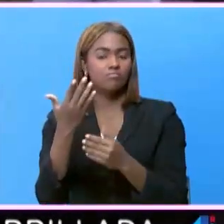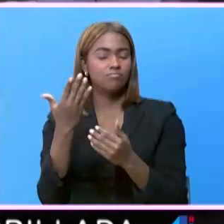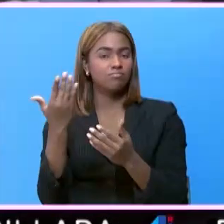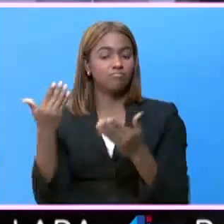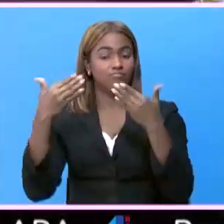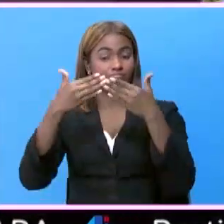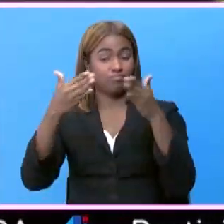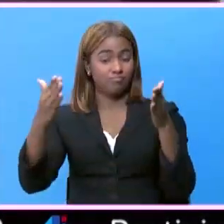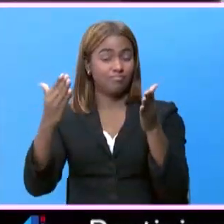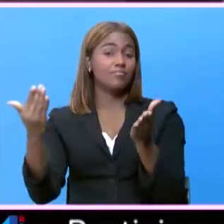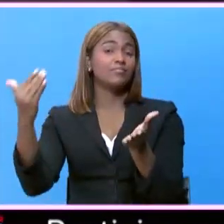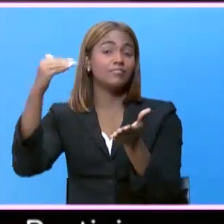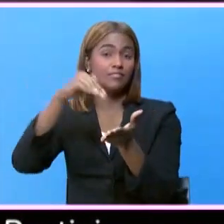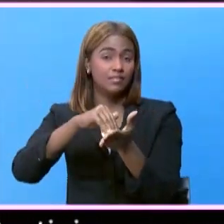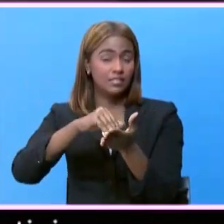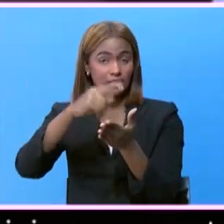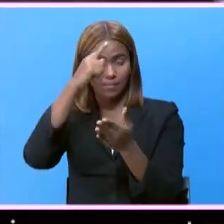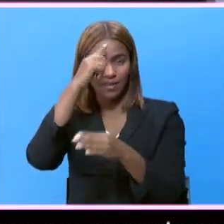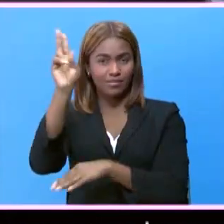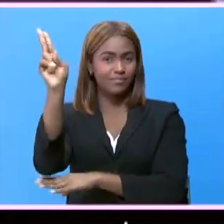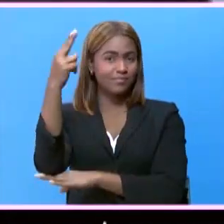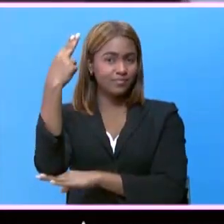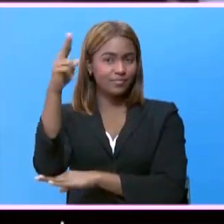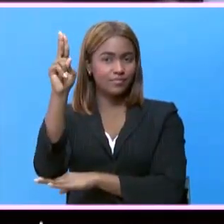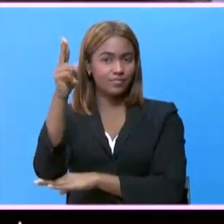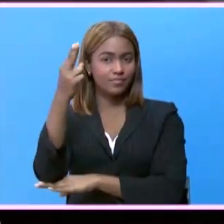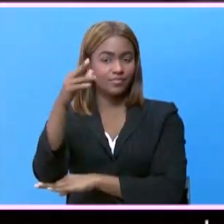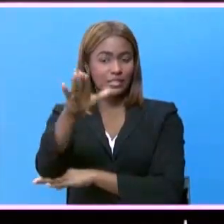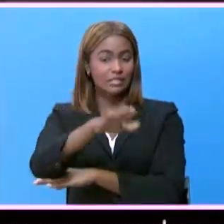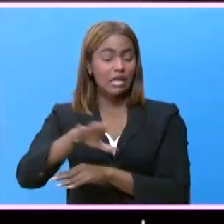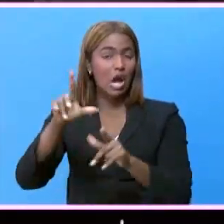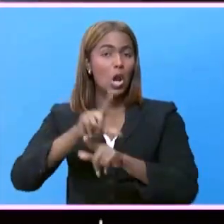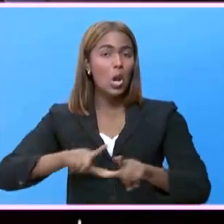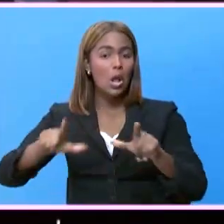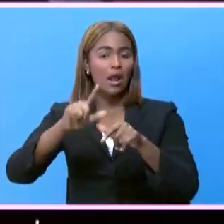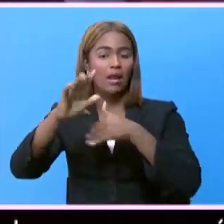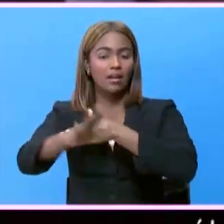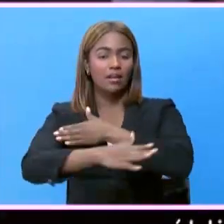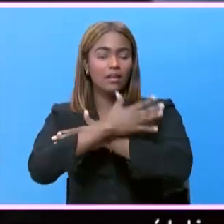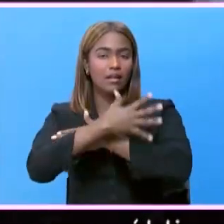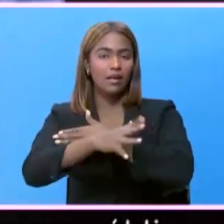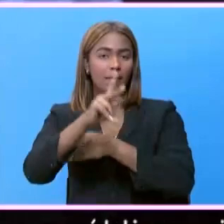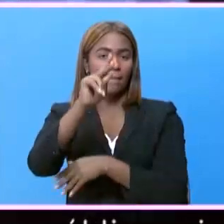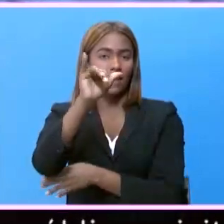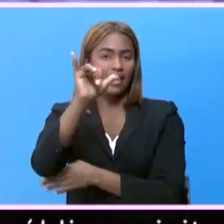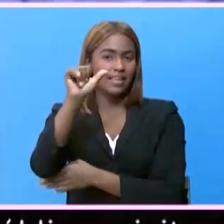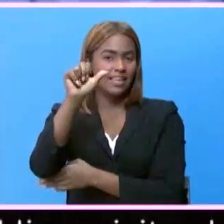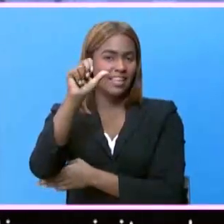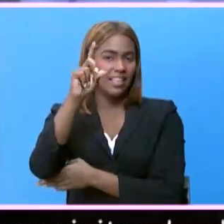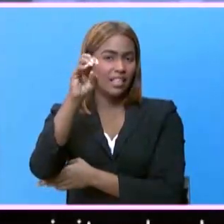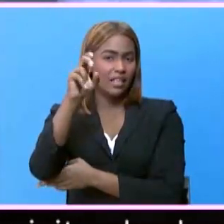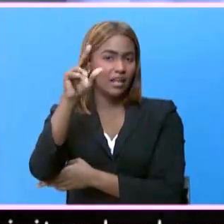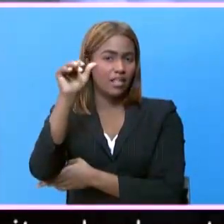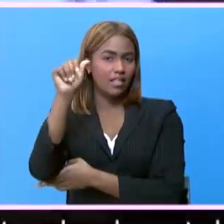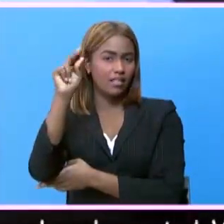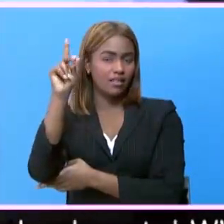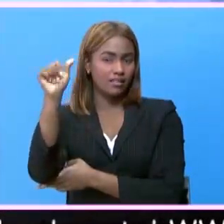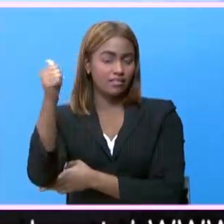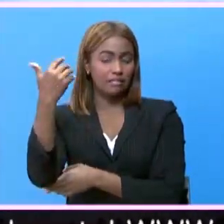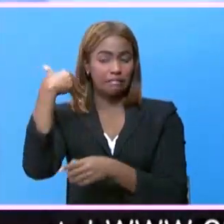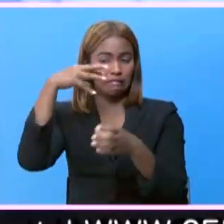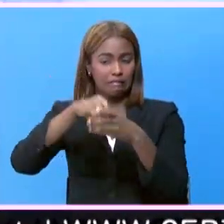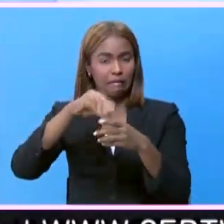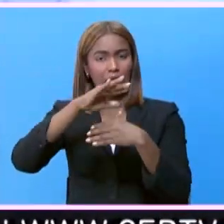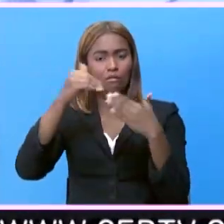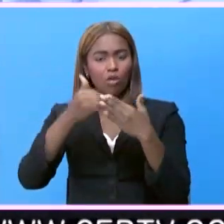reapertura de un hotel de el lugar de Playa Dorada que constituyó en sus momentos uno de